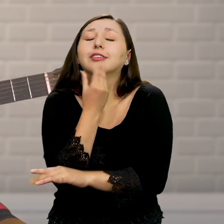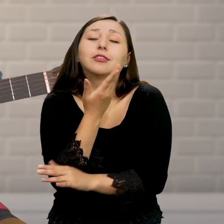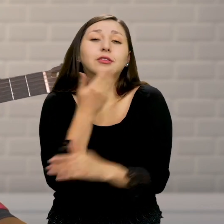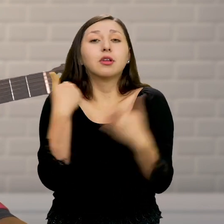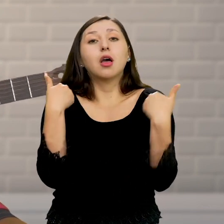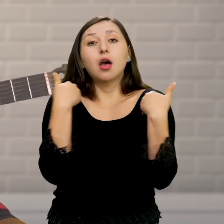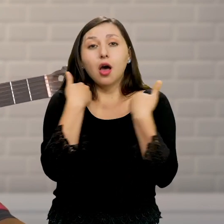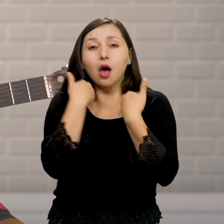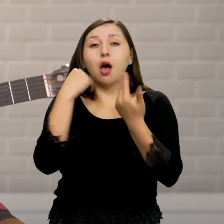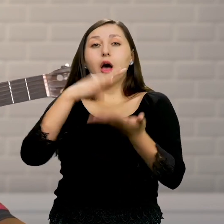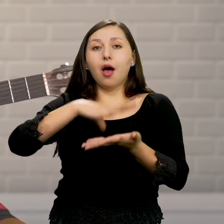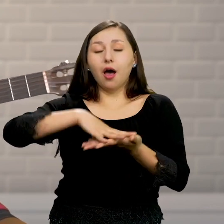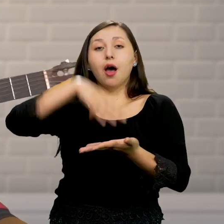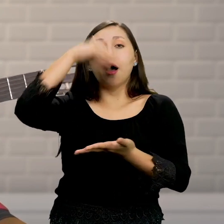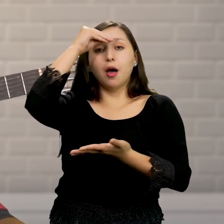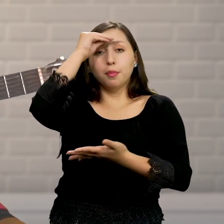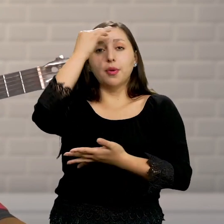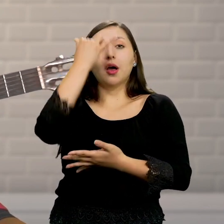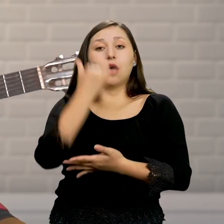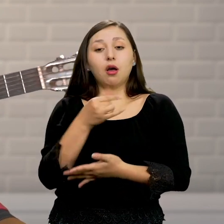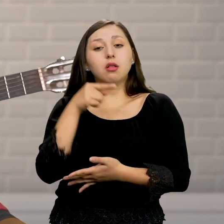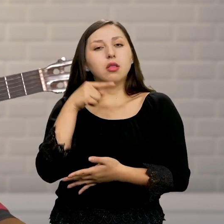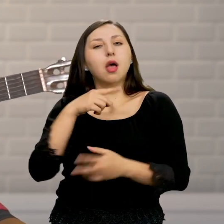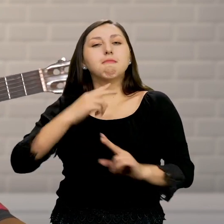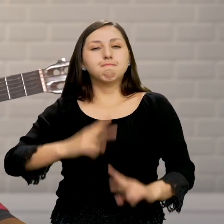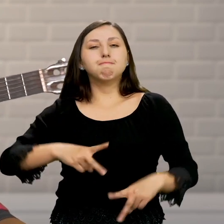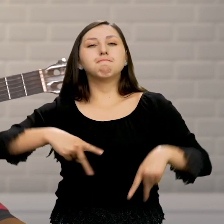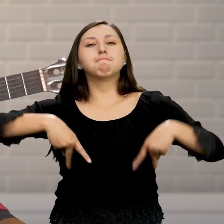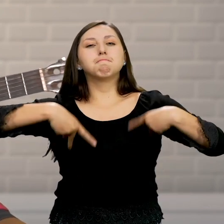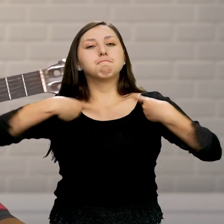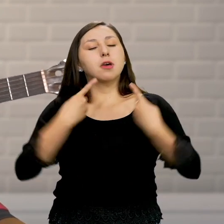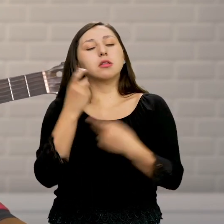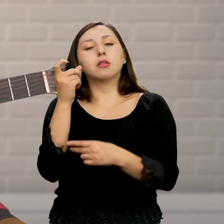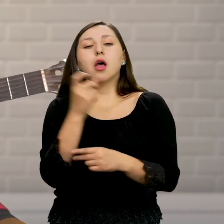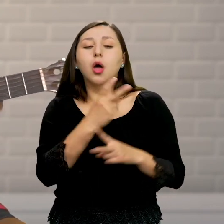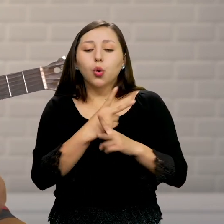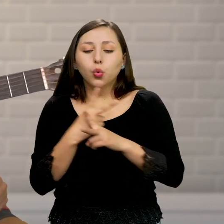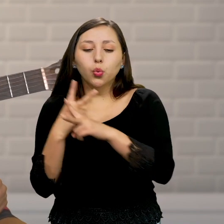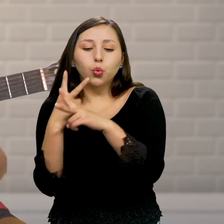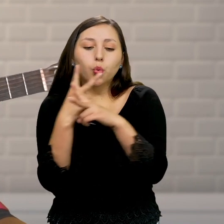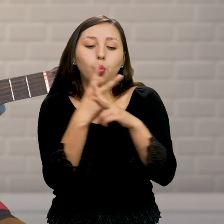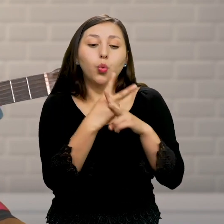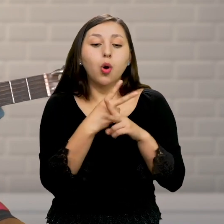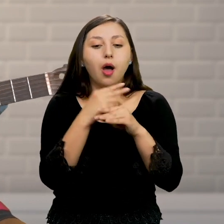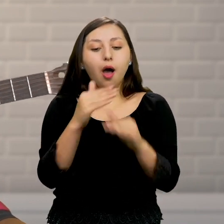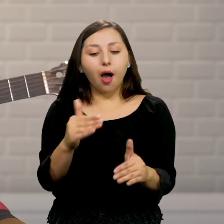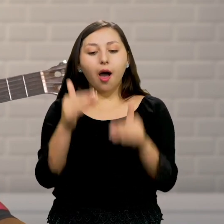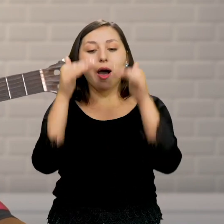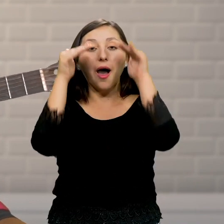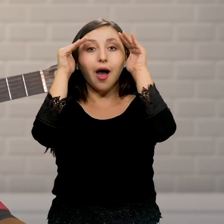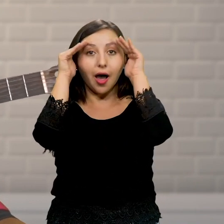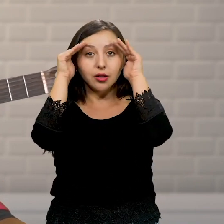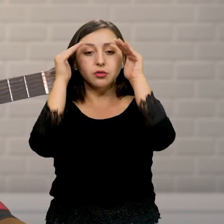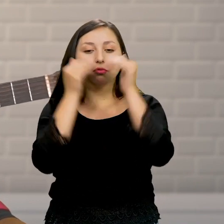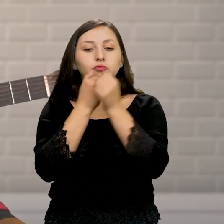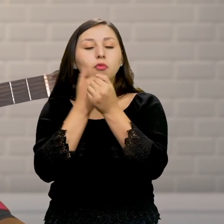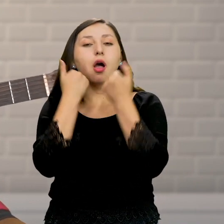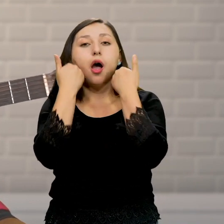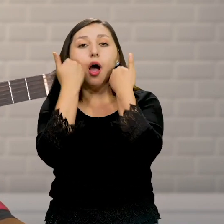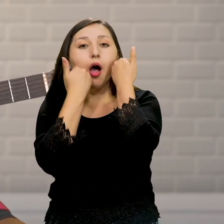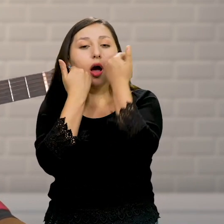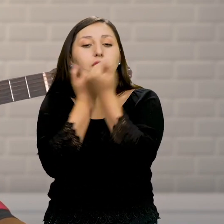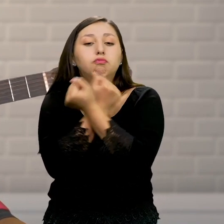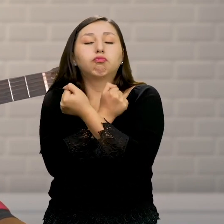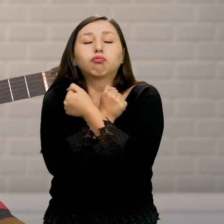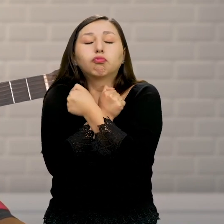aprendimos mucho sobre ellas Recuerden Son seres vivos que necesitan de nuestro cuidado Nuestra atención y cariño Para que